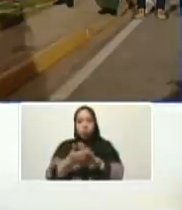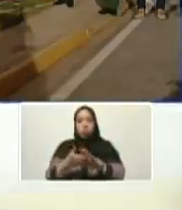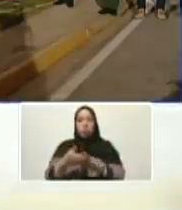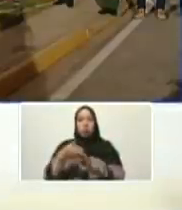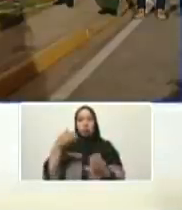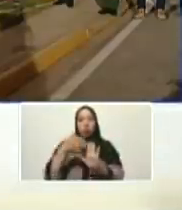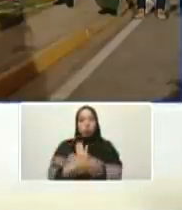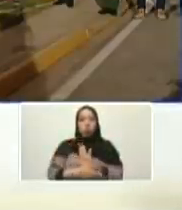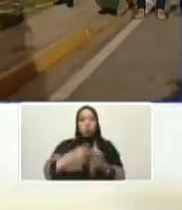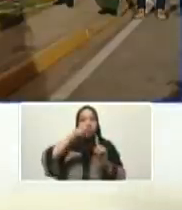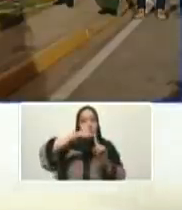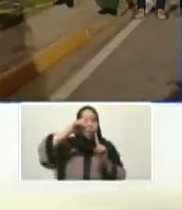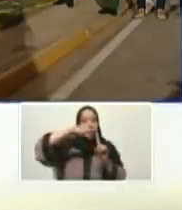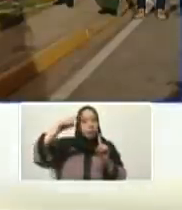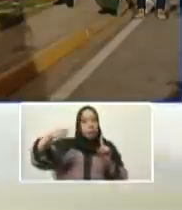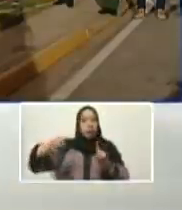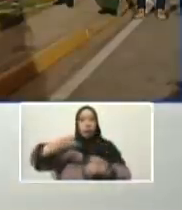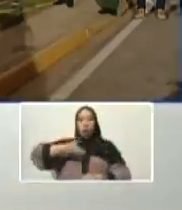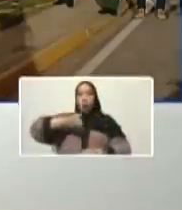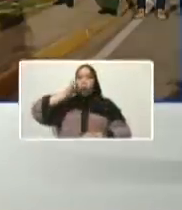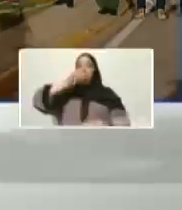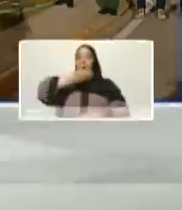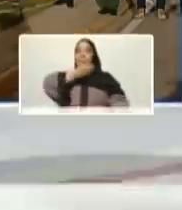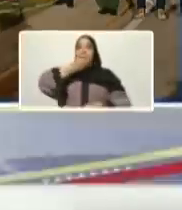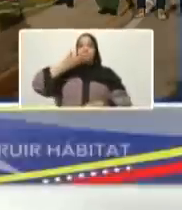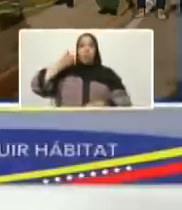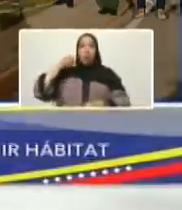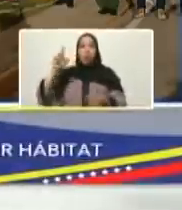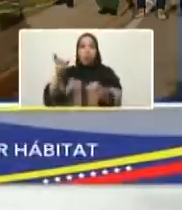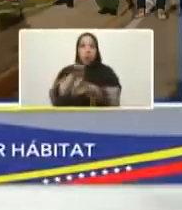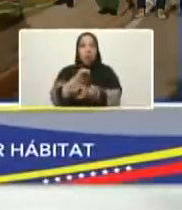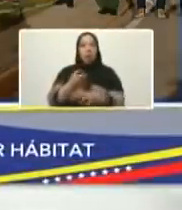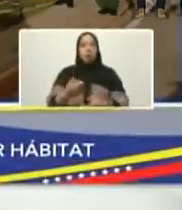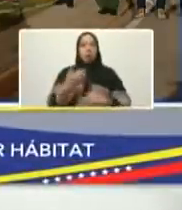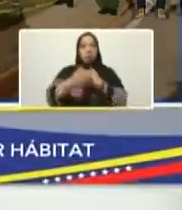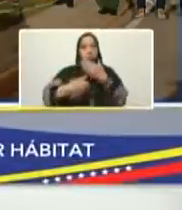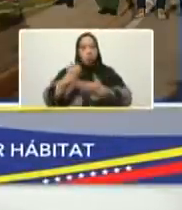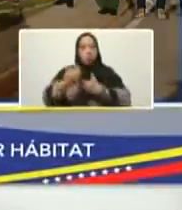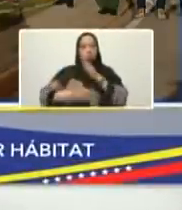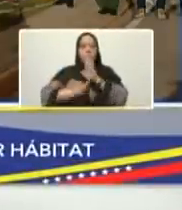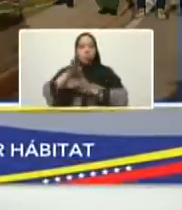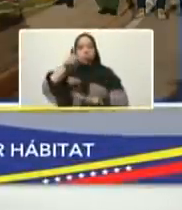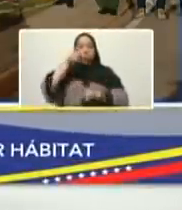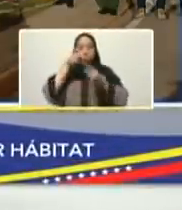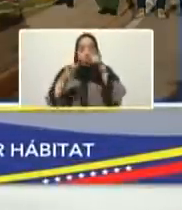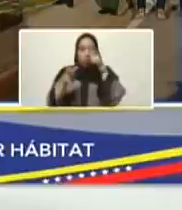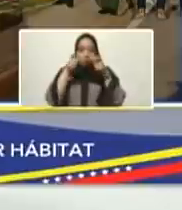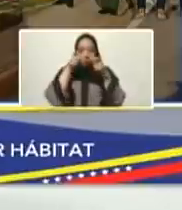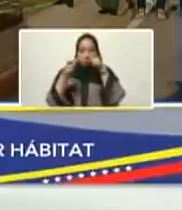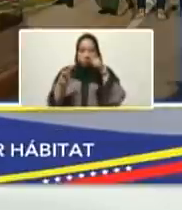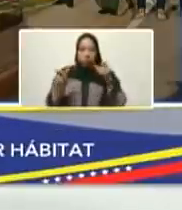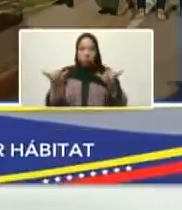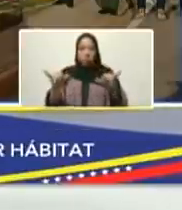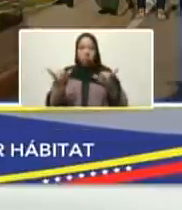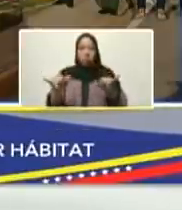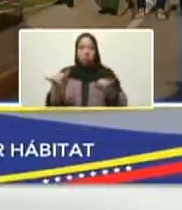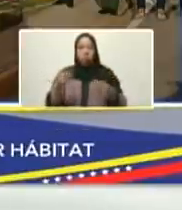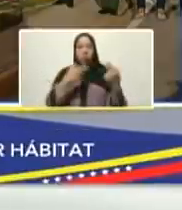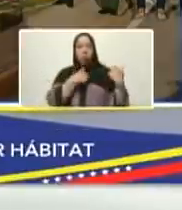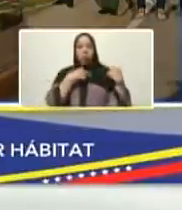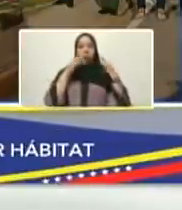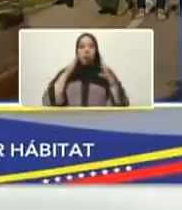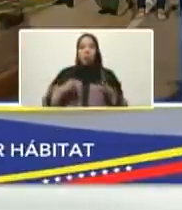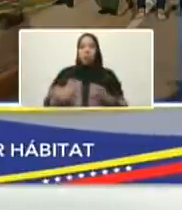para que ustedes vean cómo mejorarían los servicios públicos vigilados por los vecinos y vecinas los comuneros y las